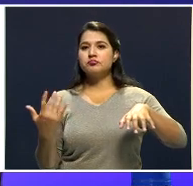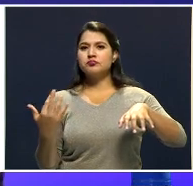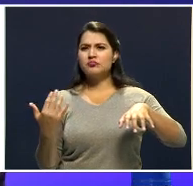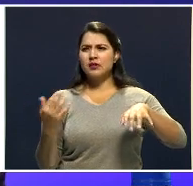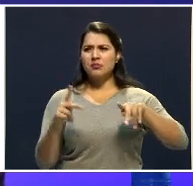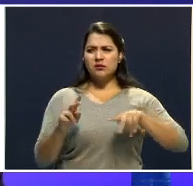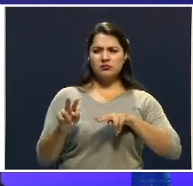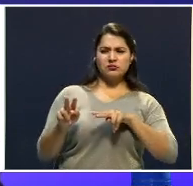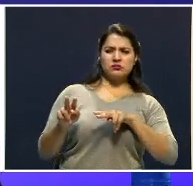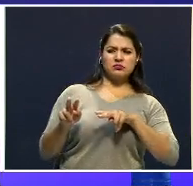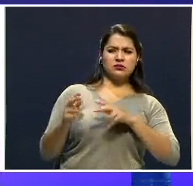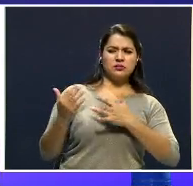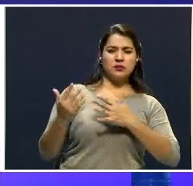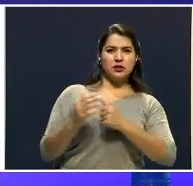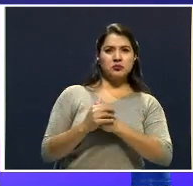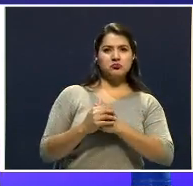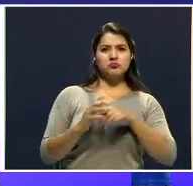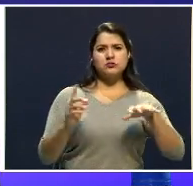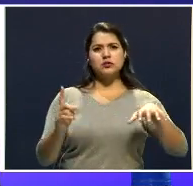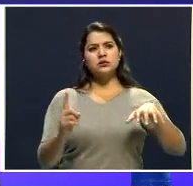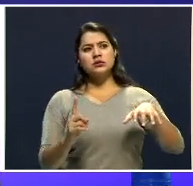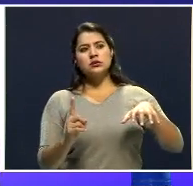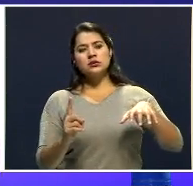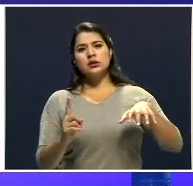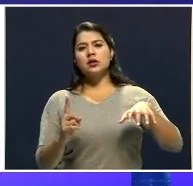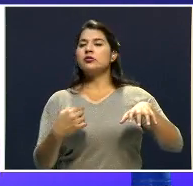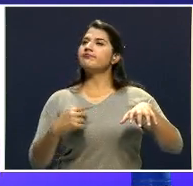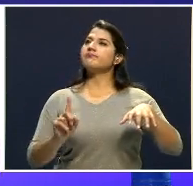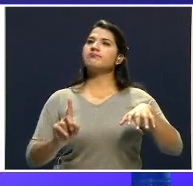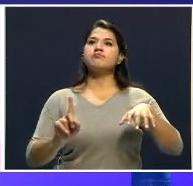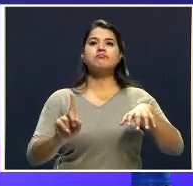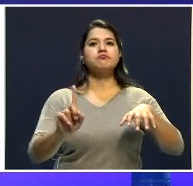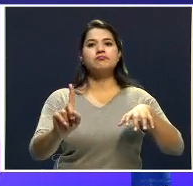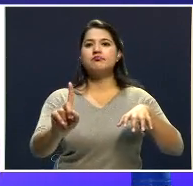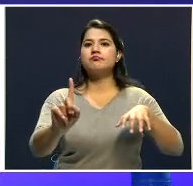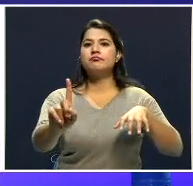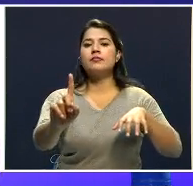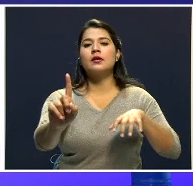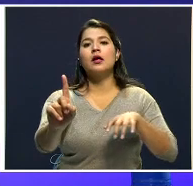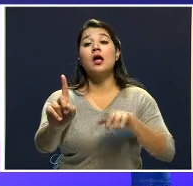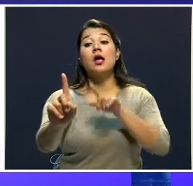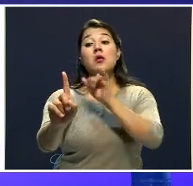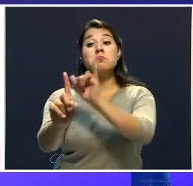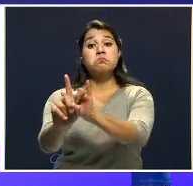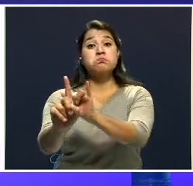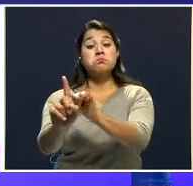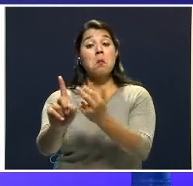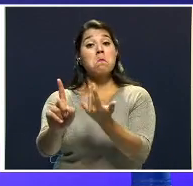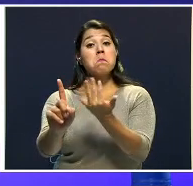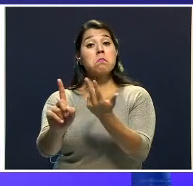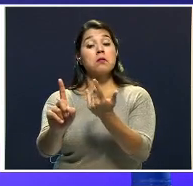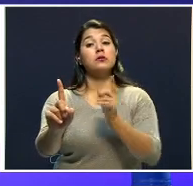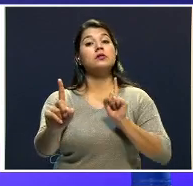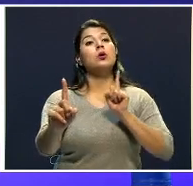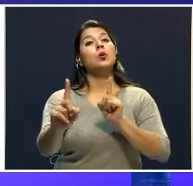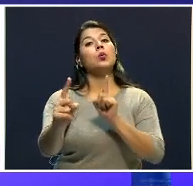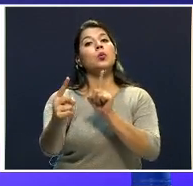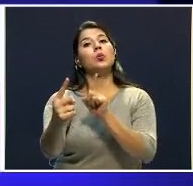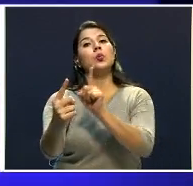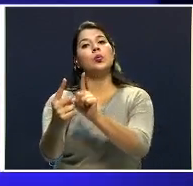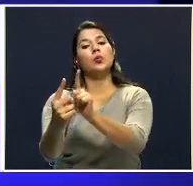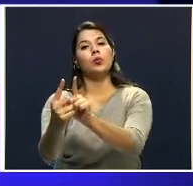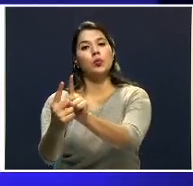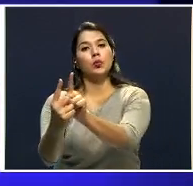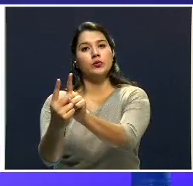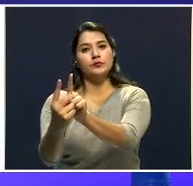Y él regresa al portón metálico, espera a Josebet y le intercepta ahí. Esa la hipótesis de la